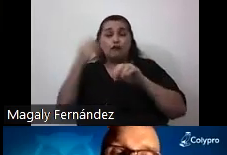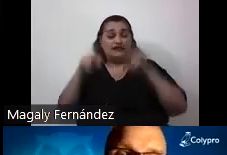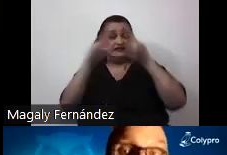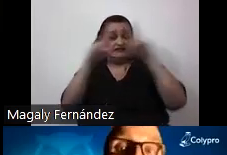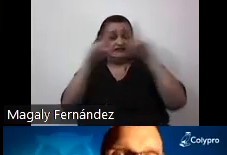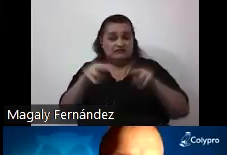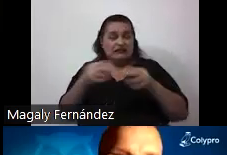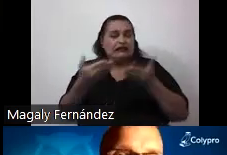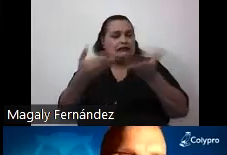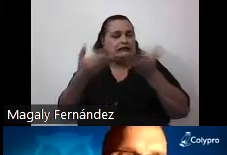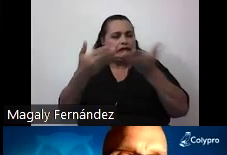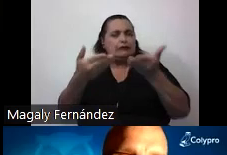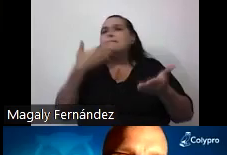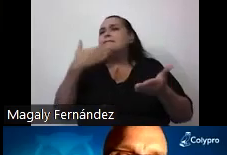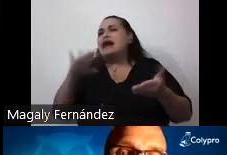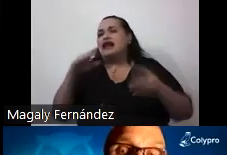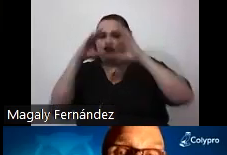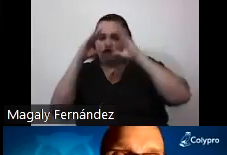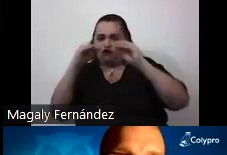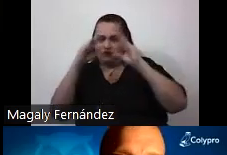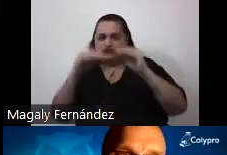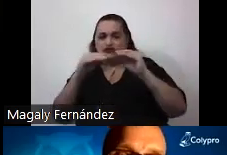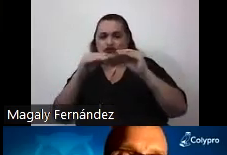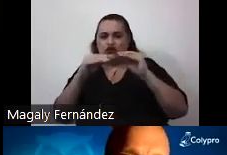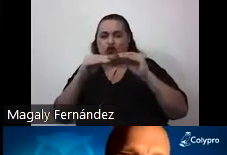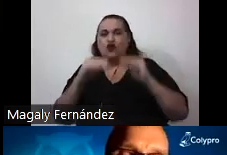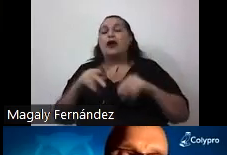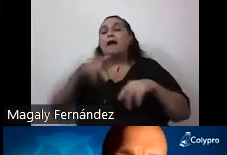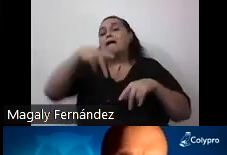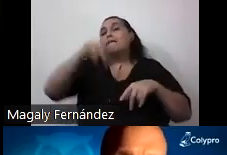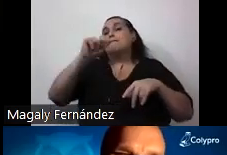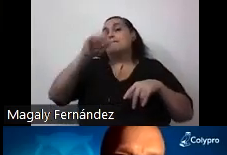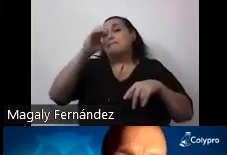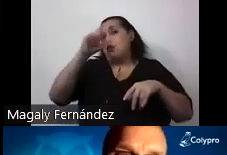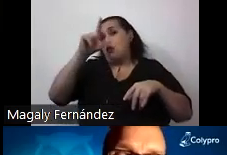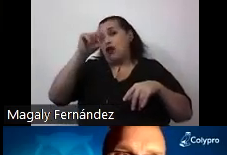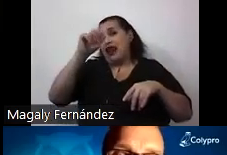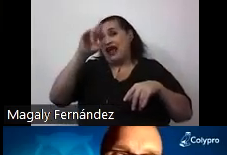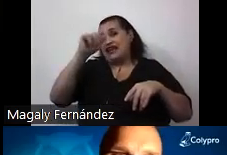información y lo que acabo de decir la polarización exacerbada de las posturas